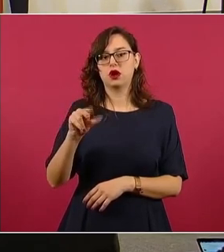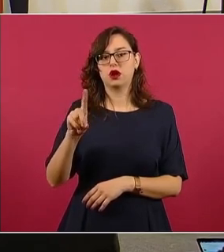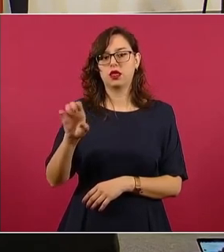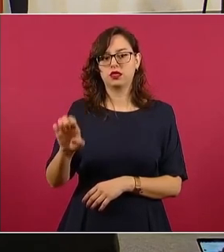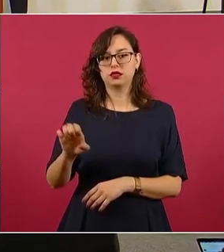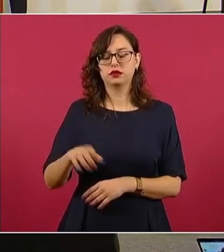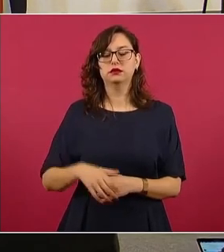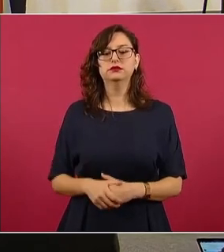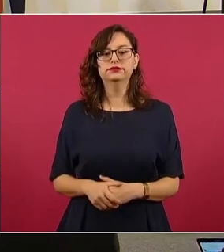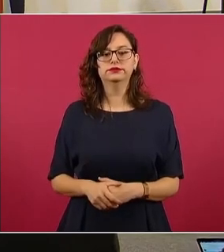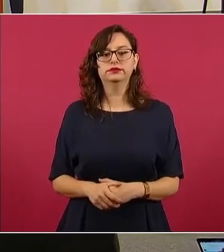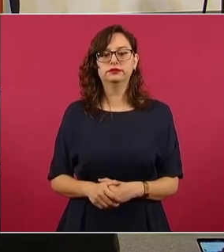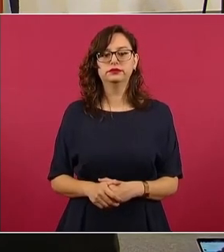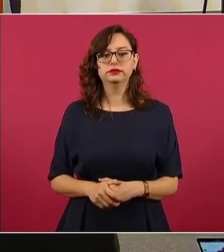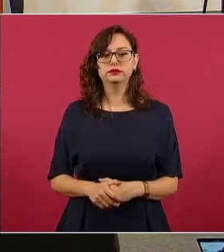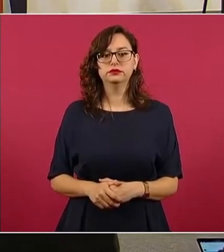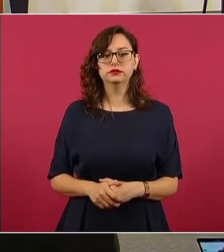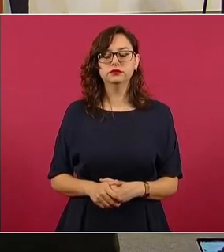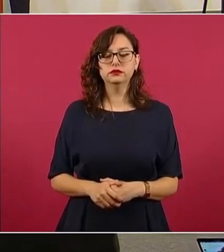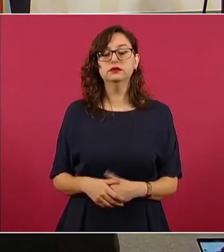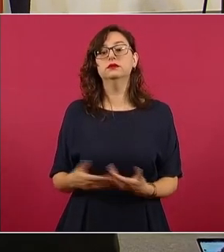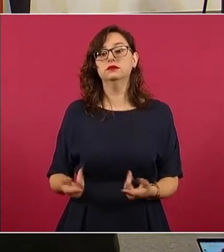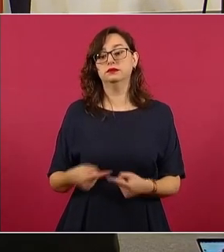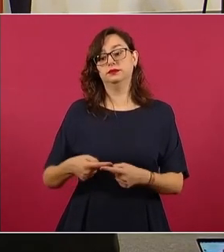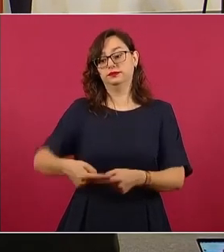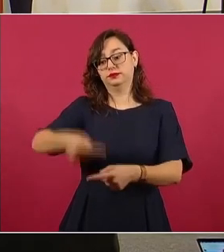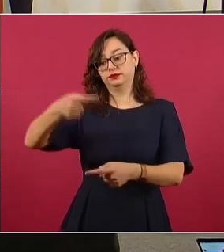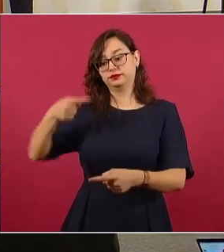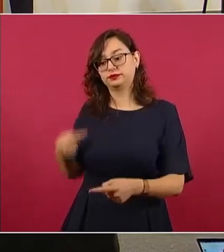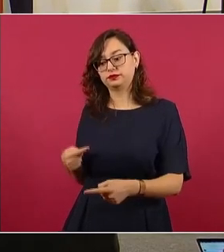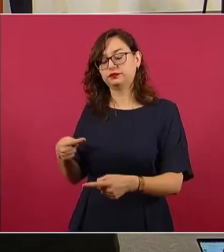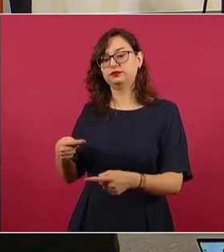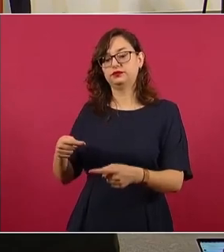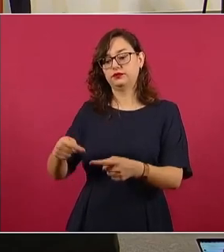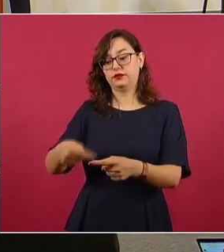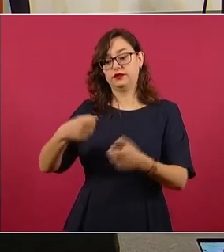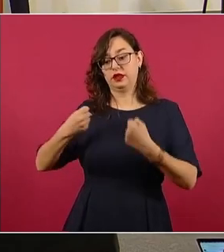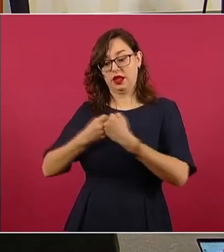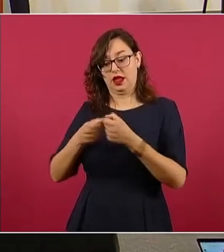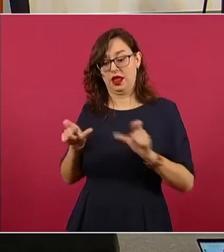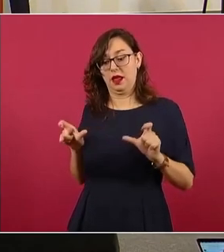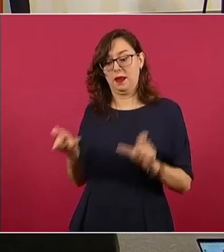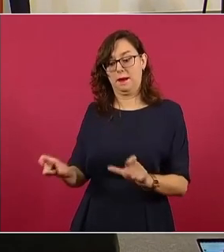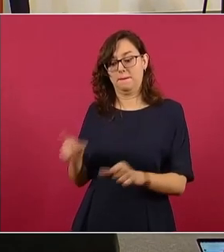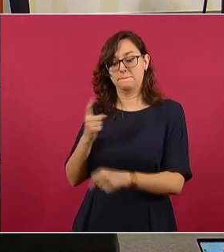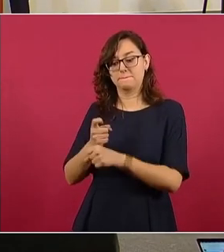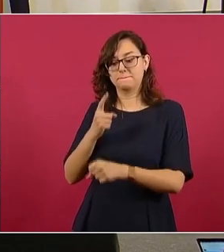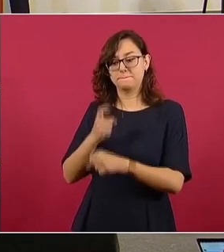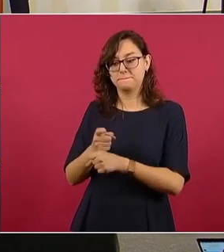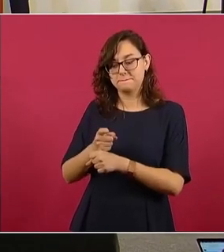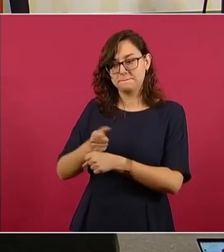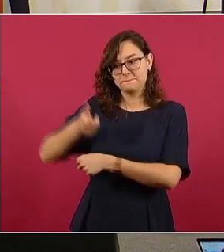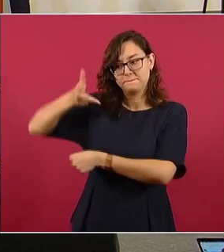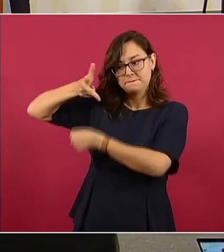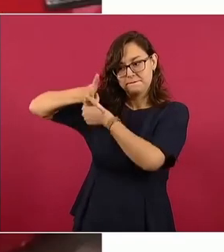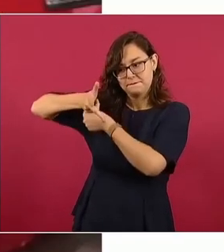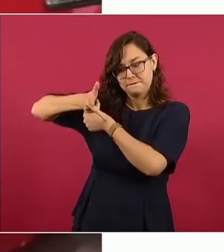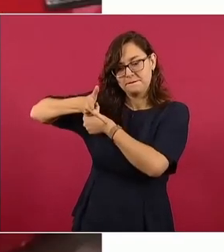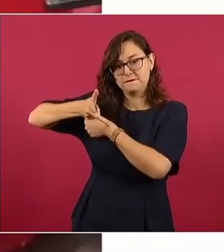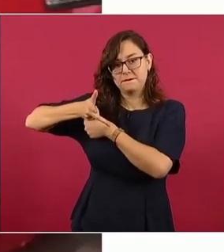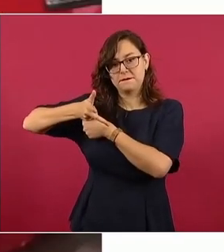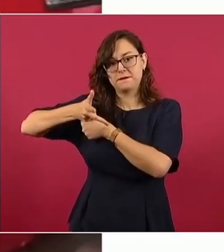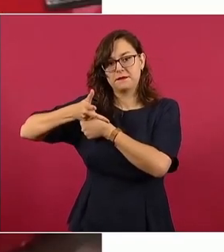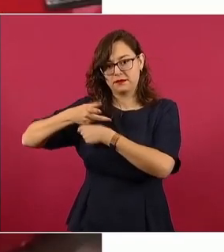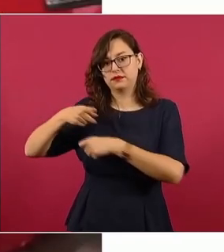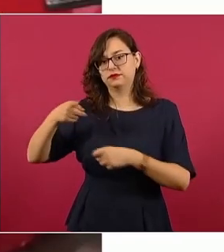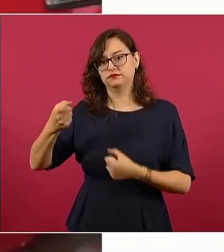El punto de inspección de CBP en el Encinal, como les informé, capta en las cámaras el tráiler